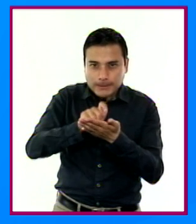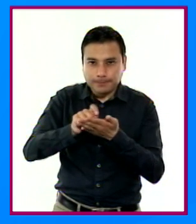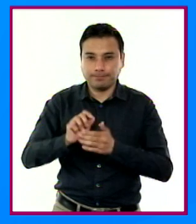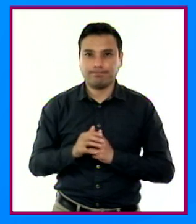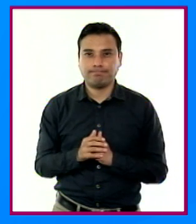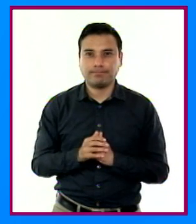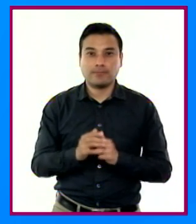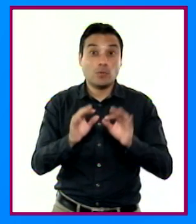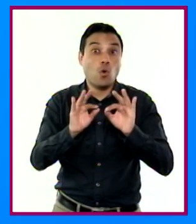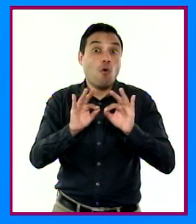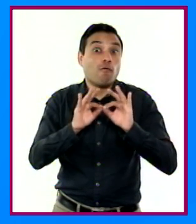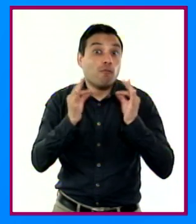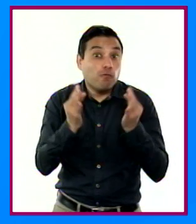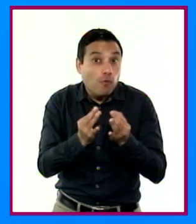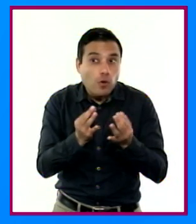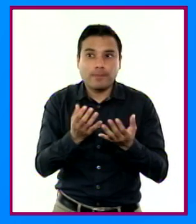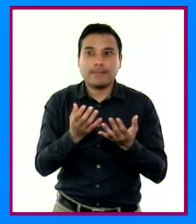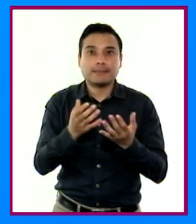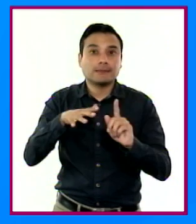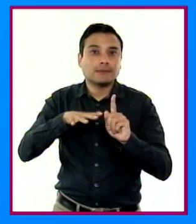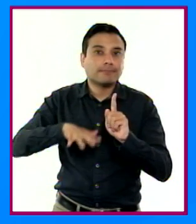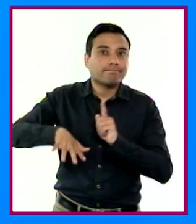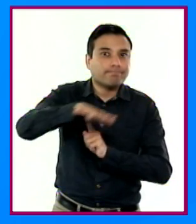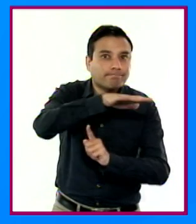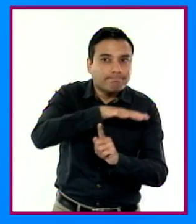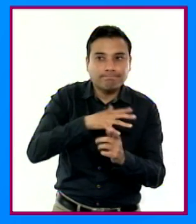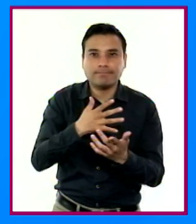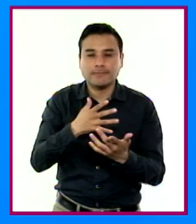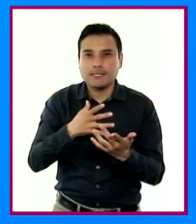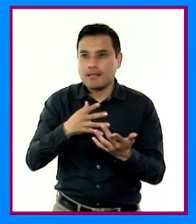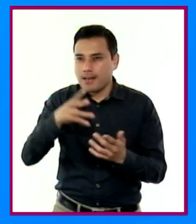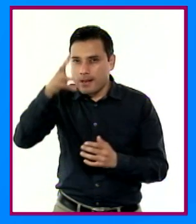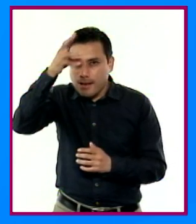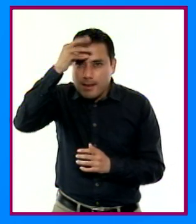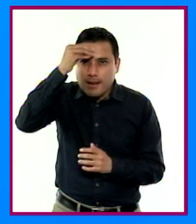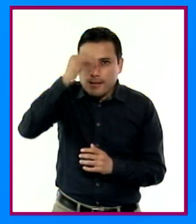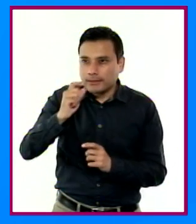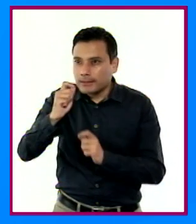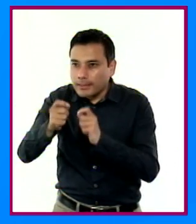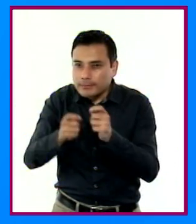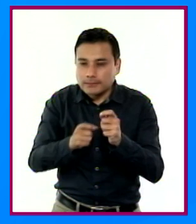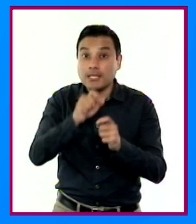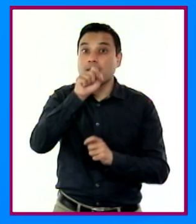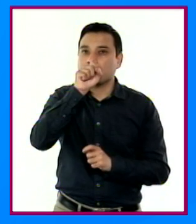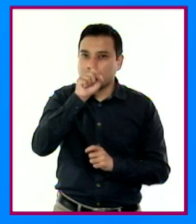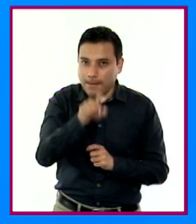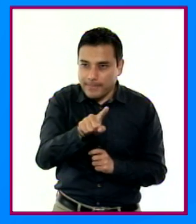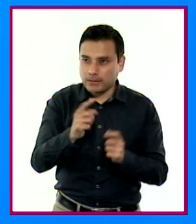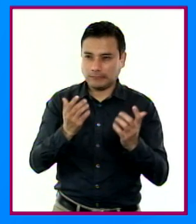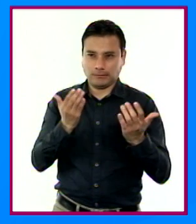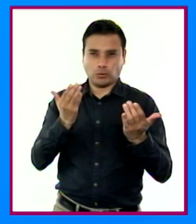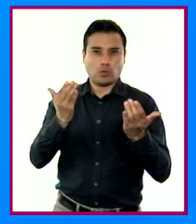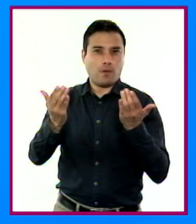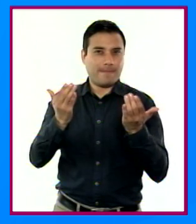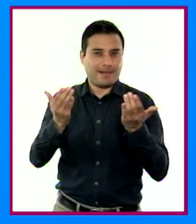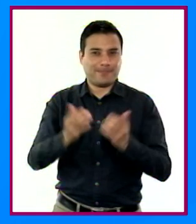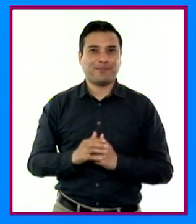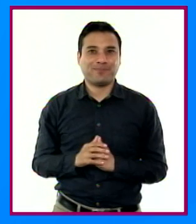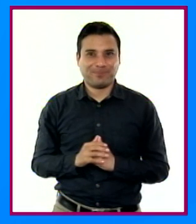reconocimiento de formas y exploración del espacio, así como la estimación y comparación de magnitudes.